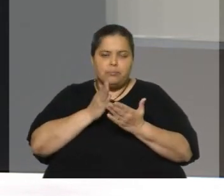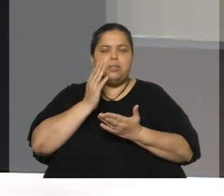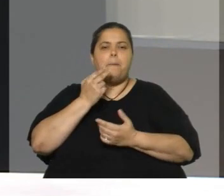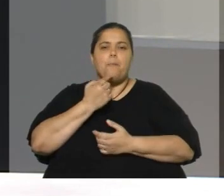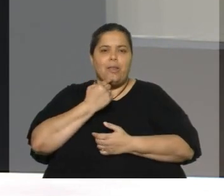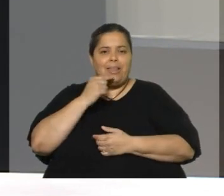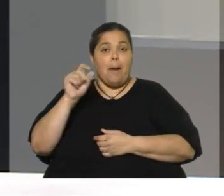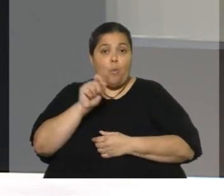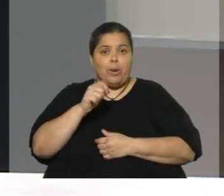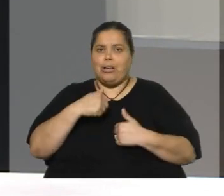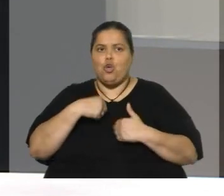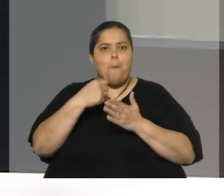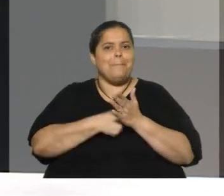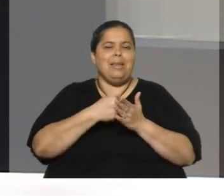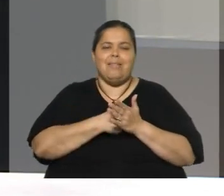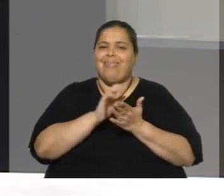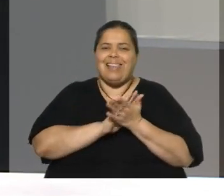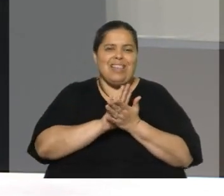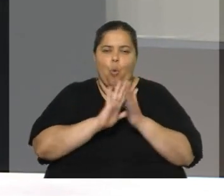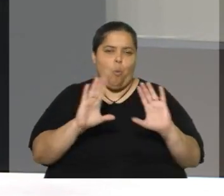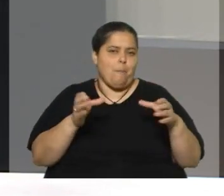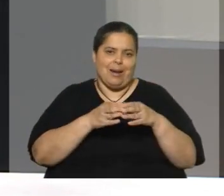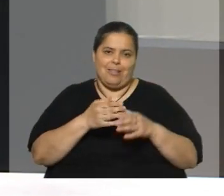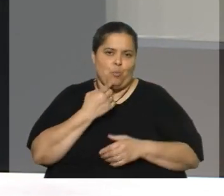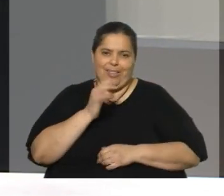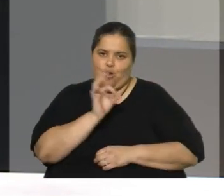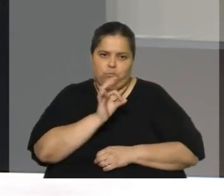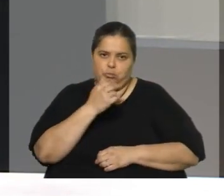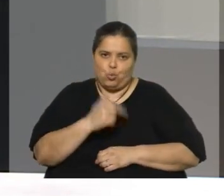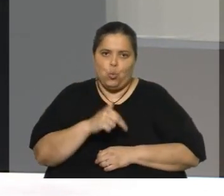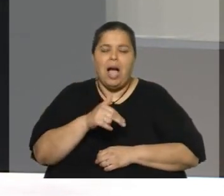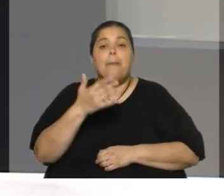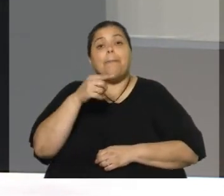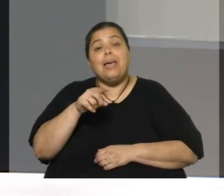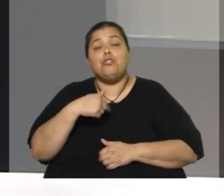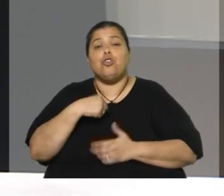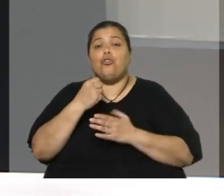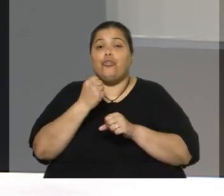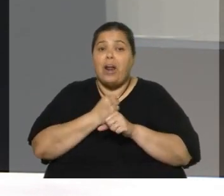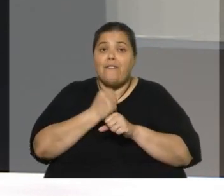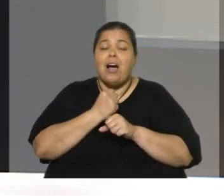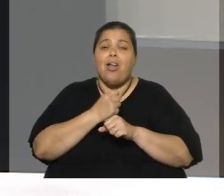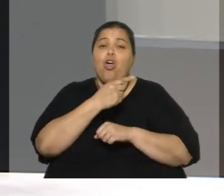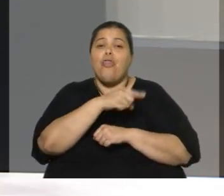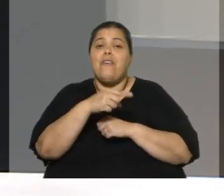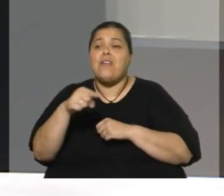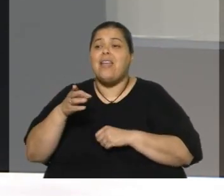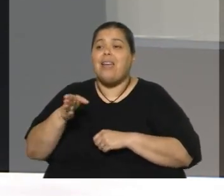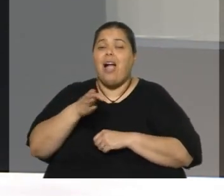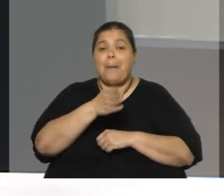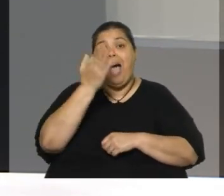militante de ningún partido, pero he trabajado en distintas campañas, en la parte técnica. Con Pedro Borraver y con